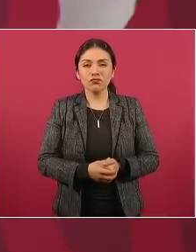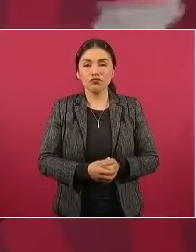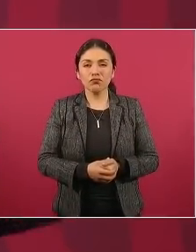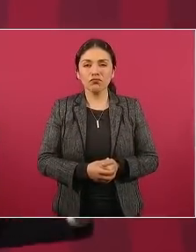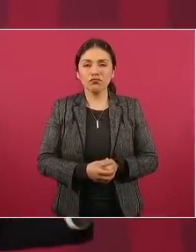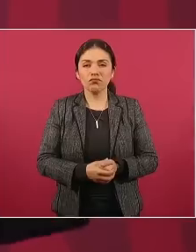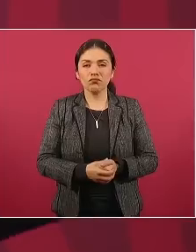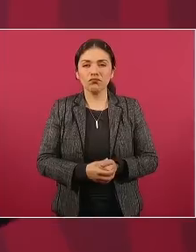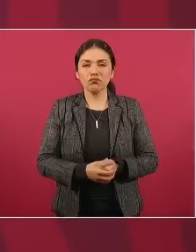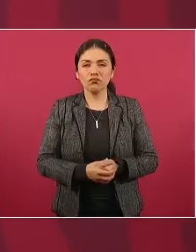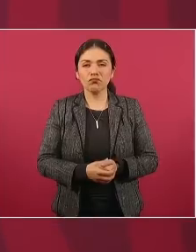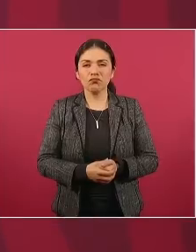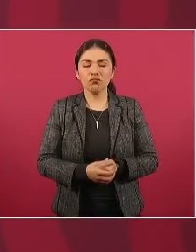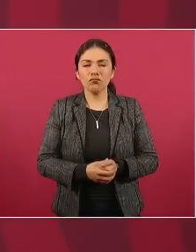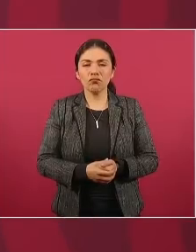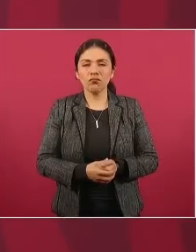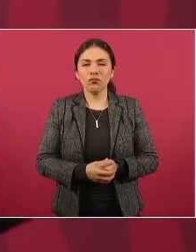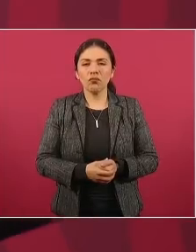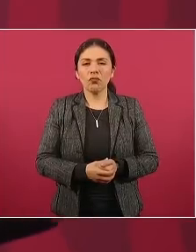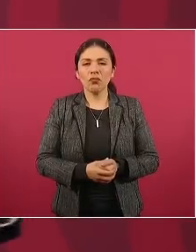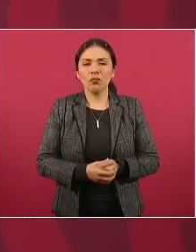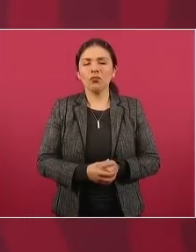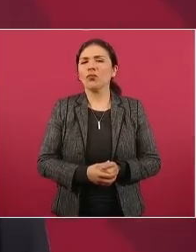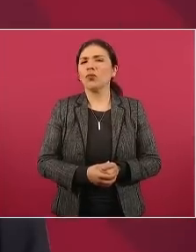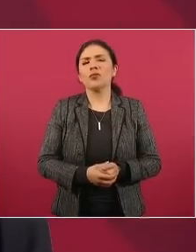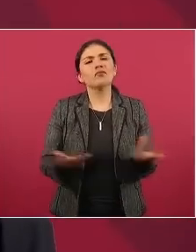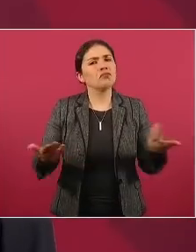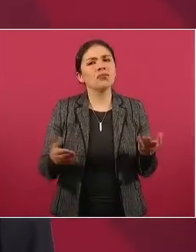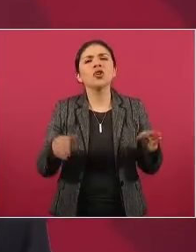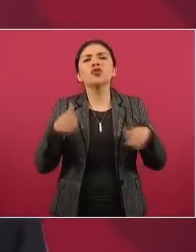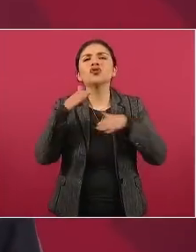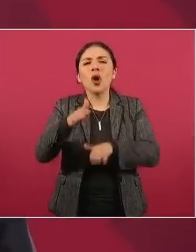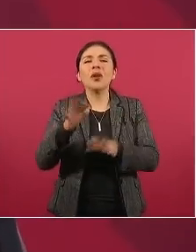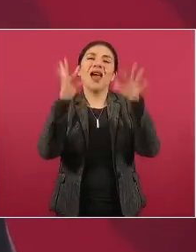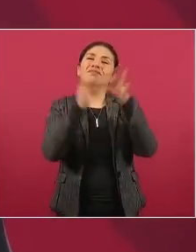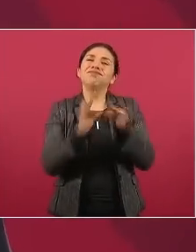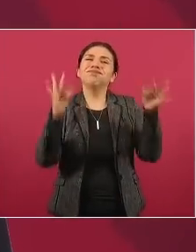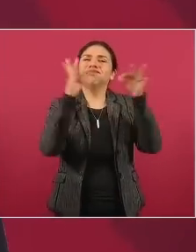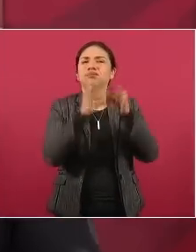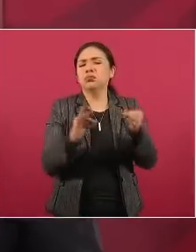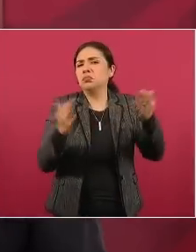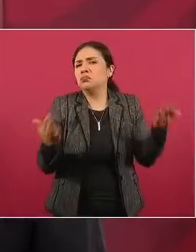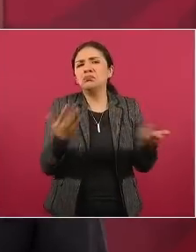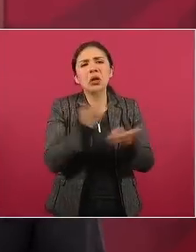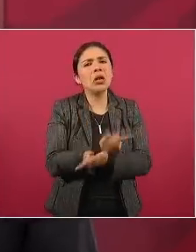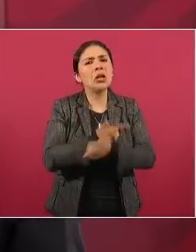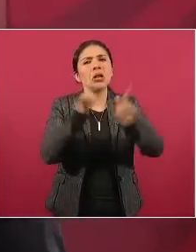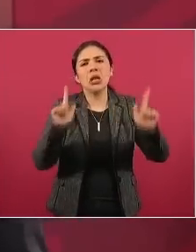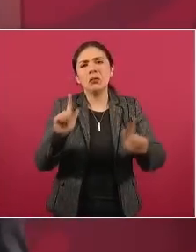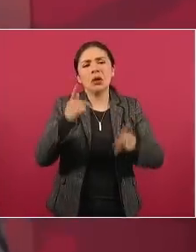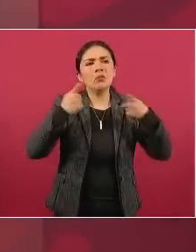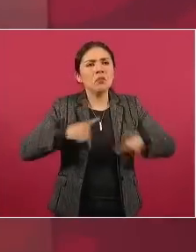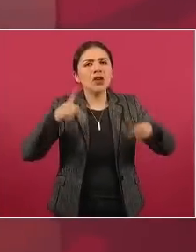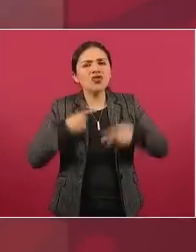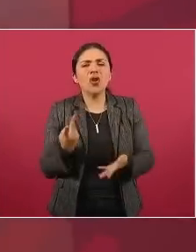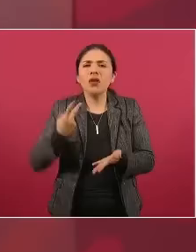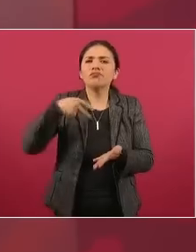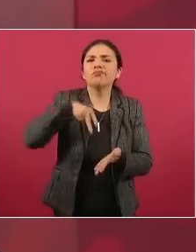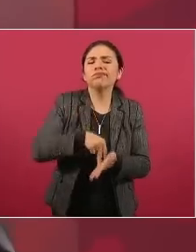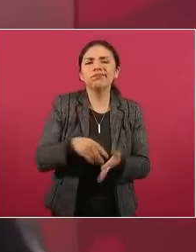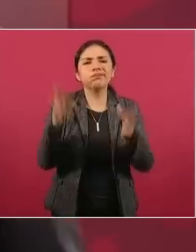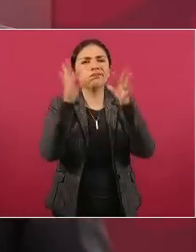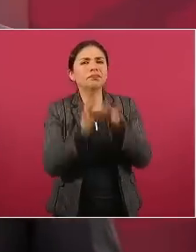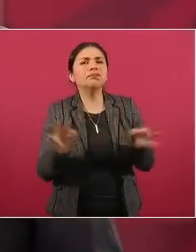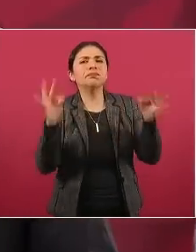no se enteraba mira nomás que ingenuo son exactamente los mismos a los que ustedes